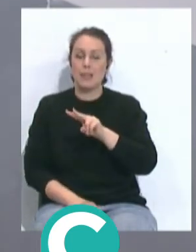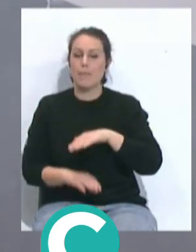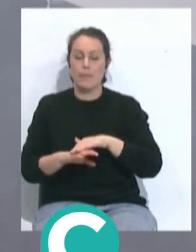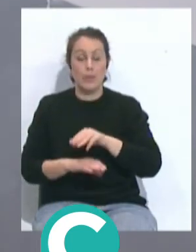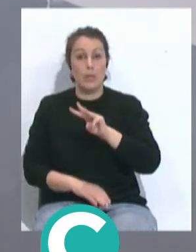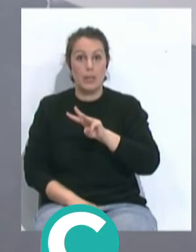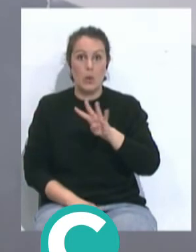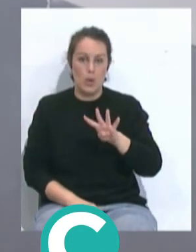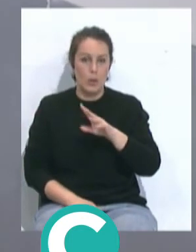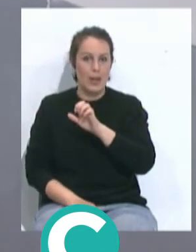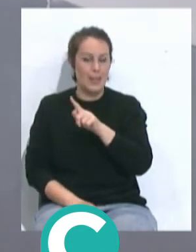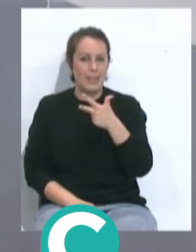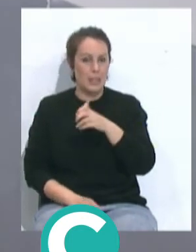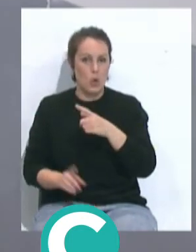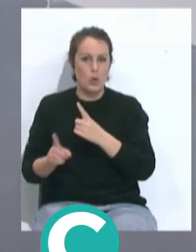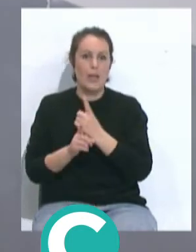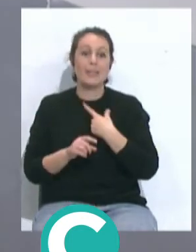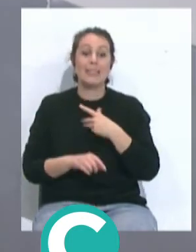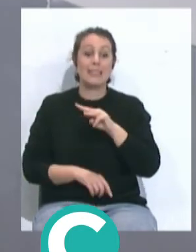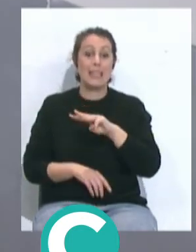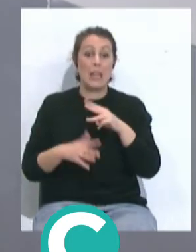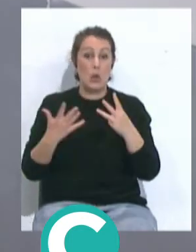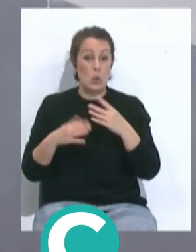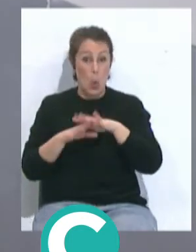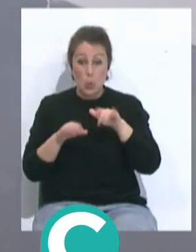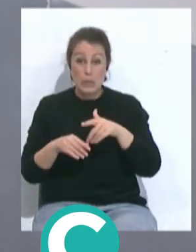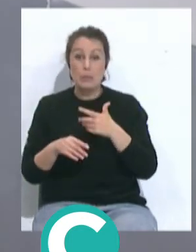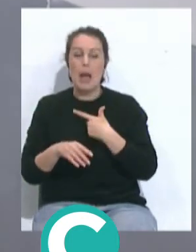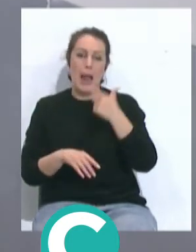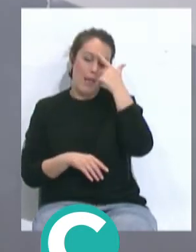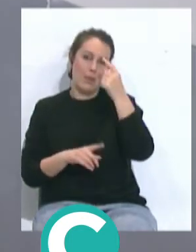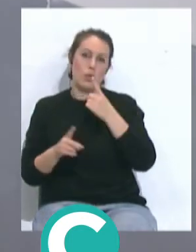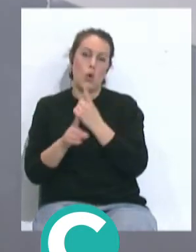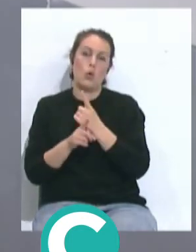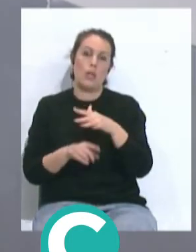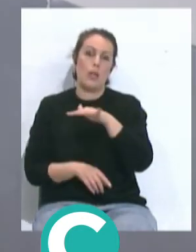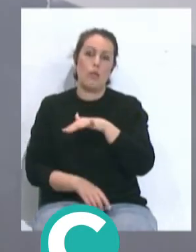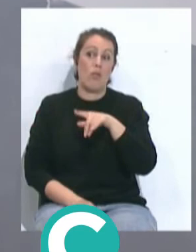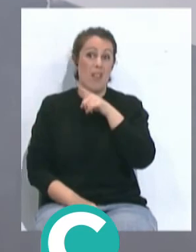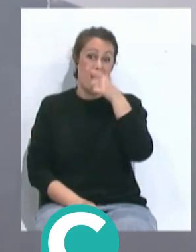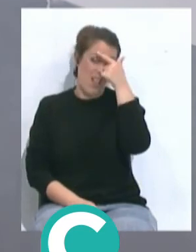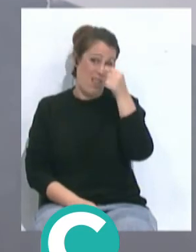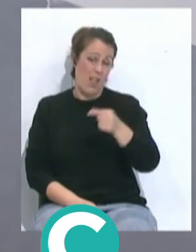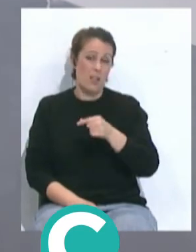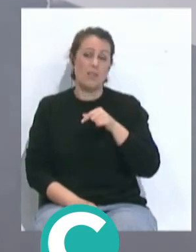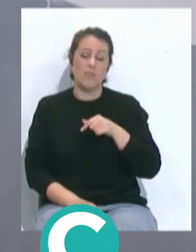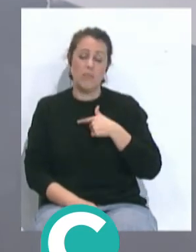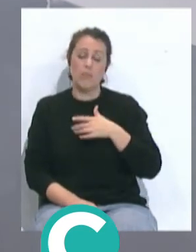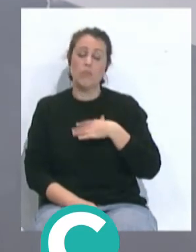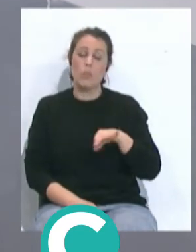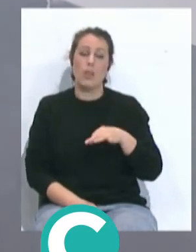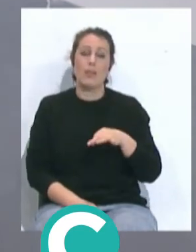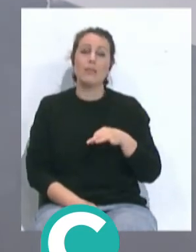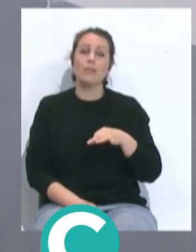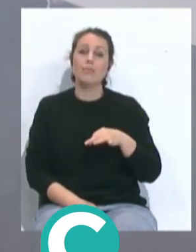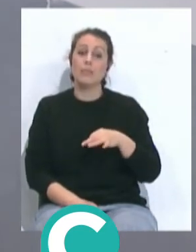Elche, y en la jornada 38, la última, se juega con el Deportivo Alavea allá en Mendizor Rosa, o sea que eso sí, pueden ser de